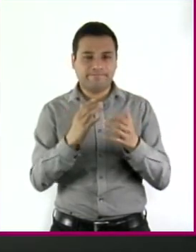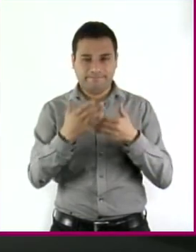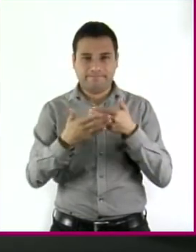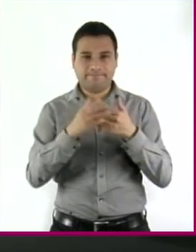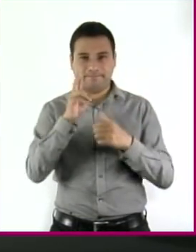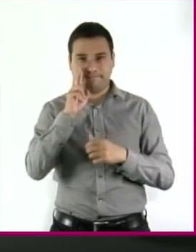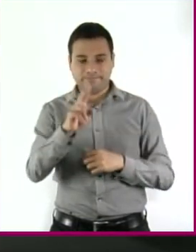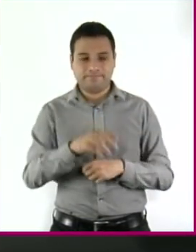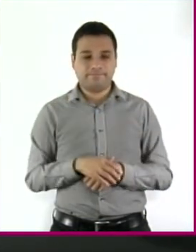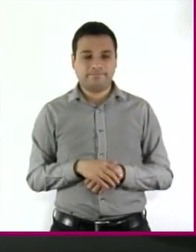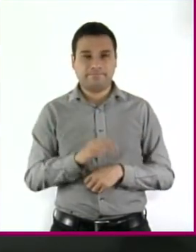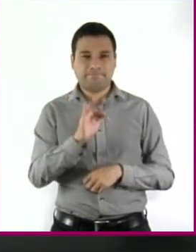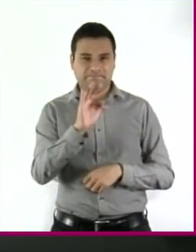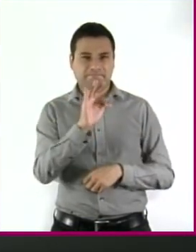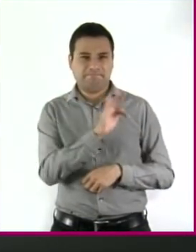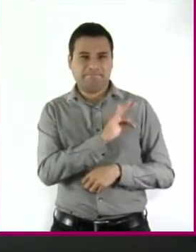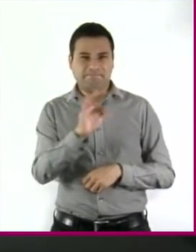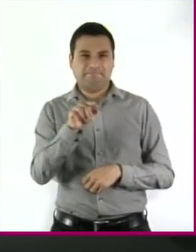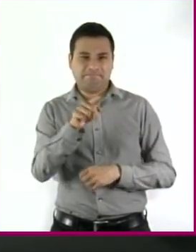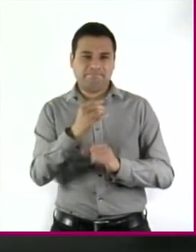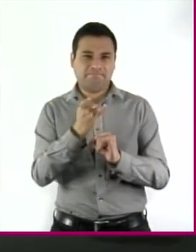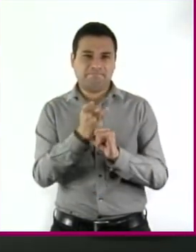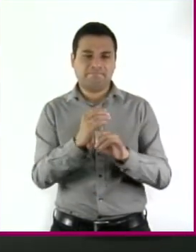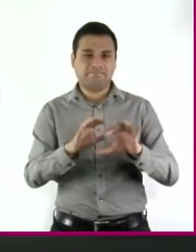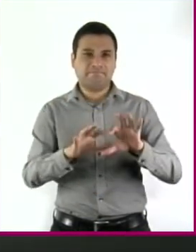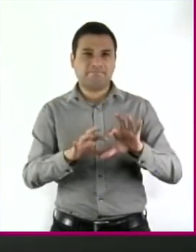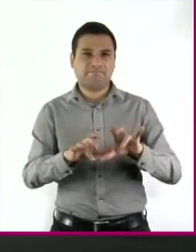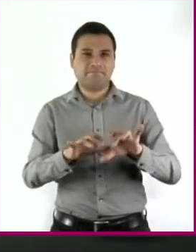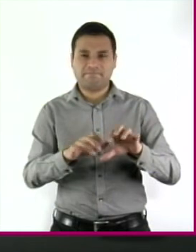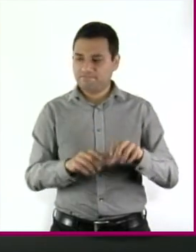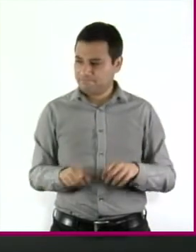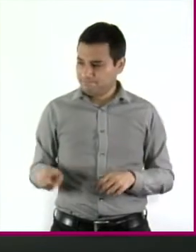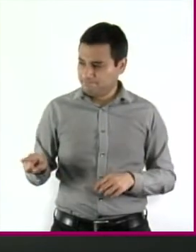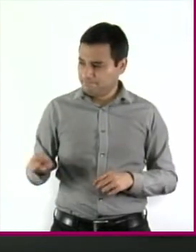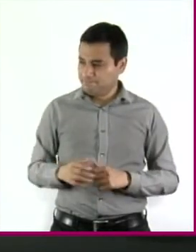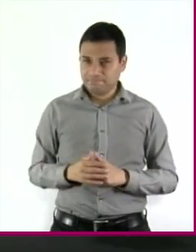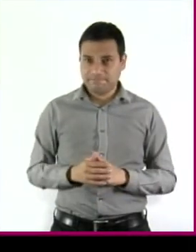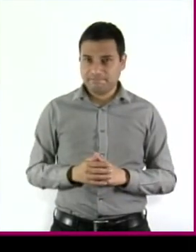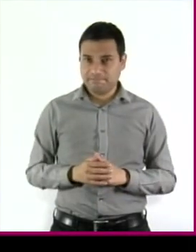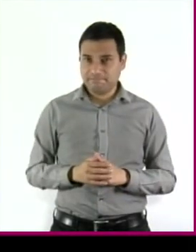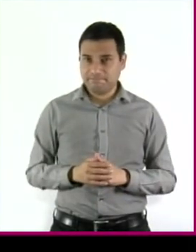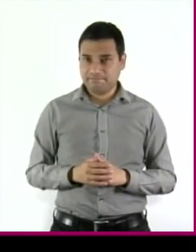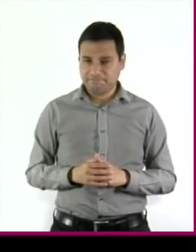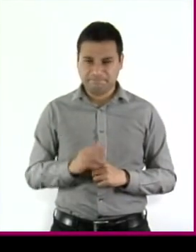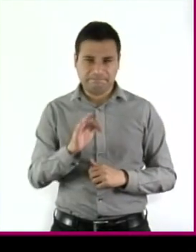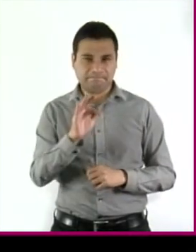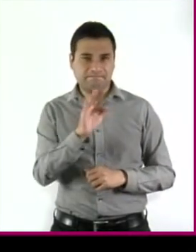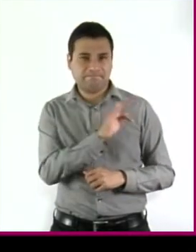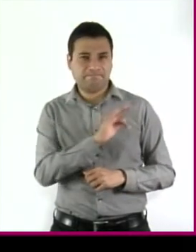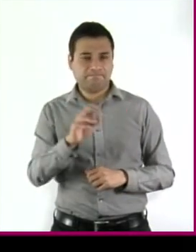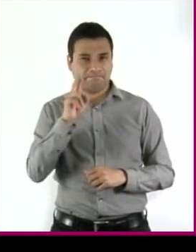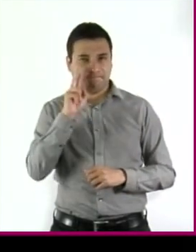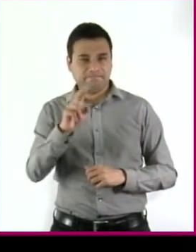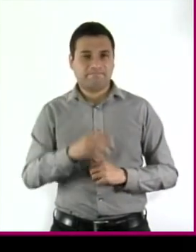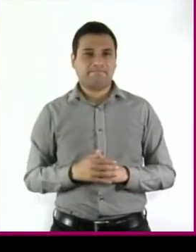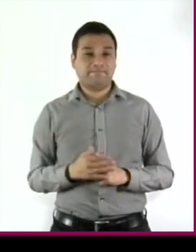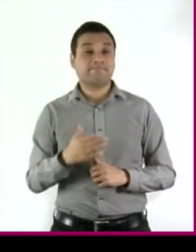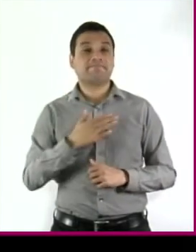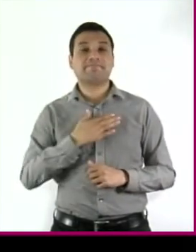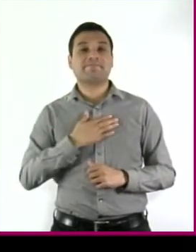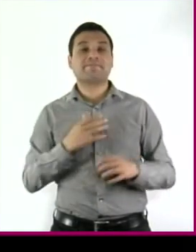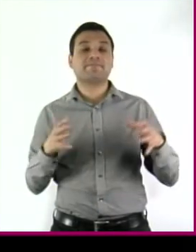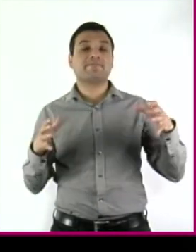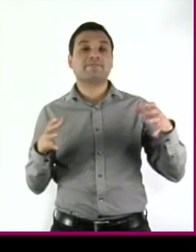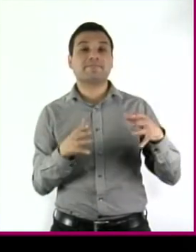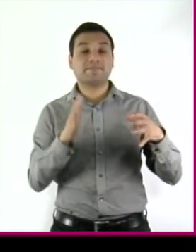jóvenesencasa.cep.gov.mx Y únete a nuestra comunidad de